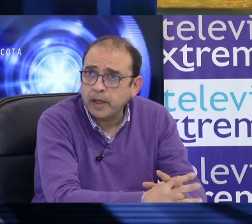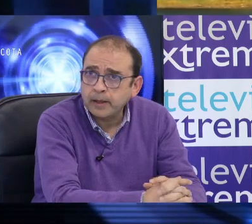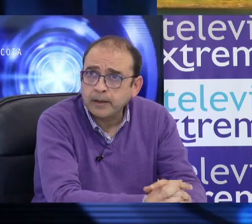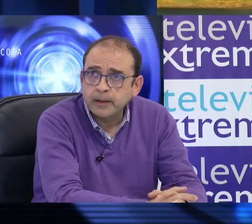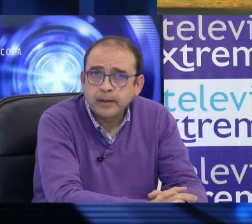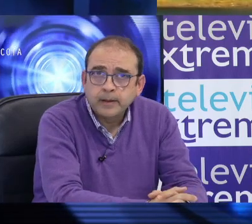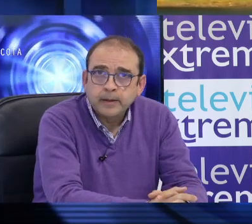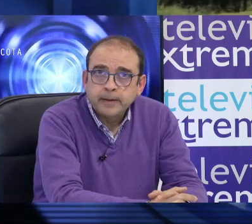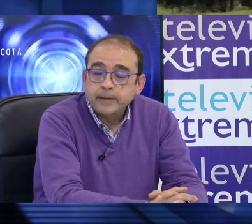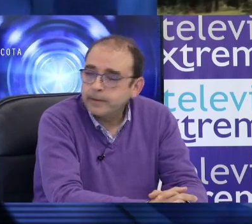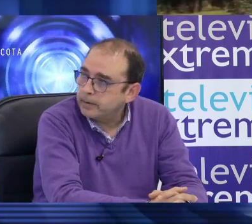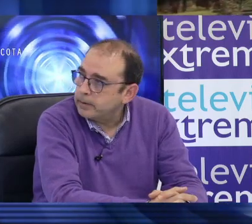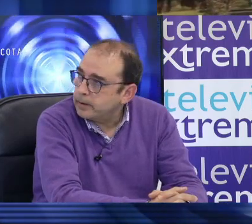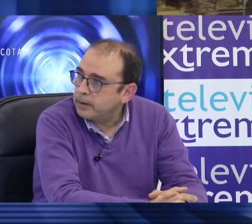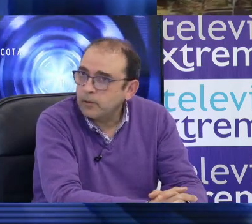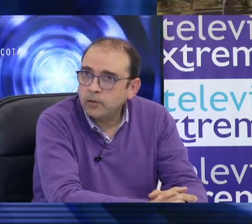tienen que demoler.